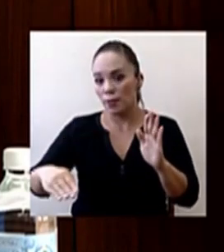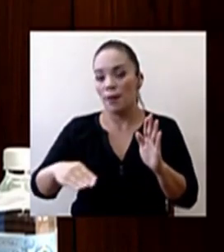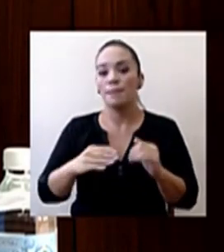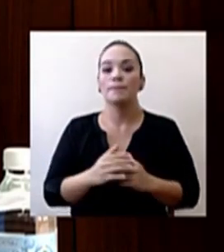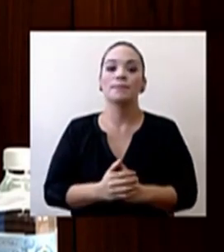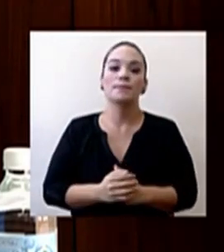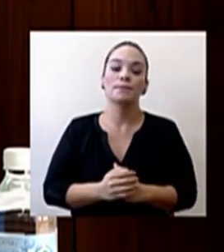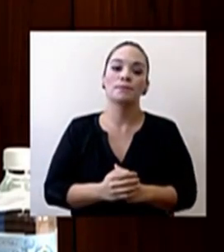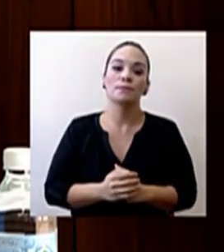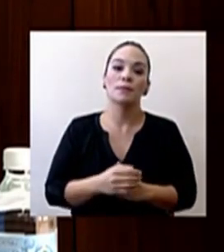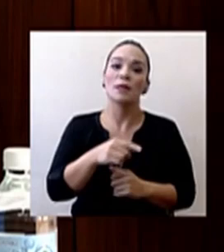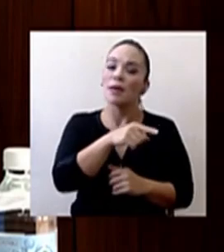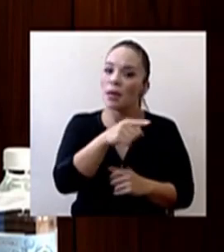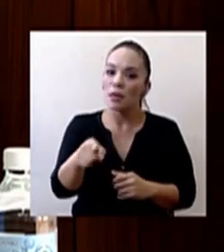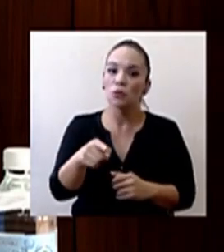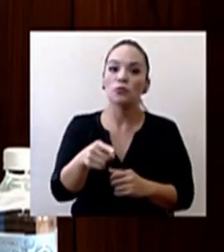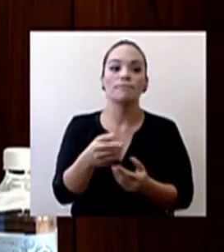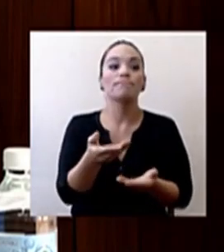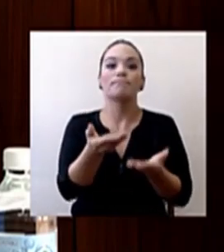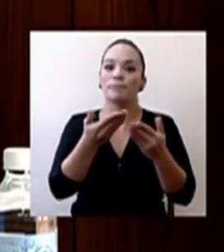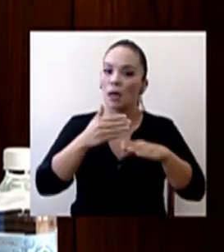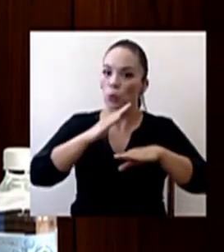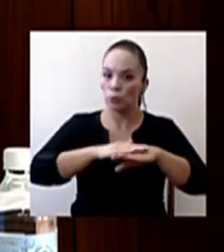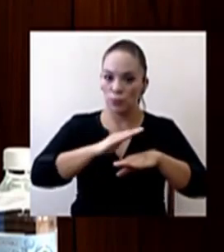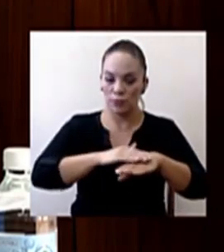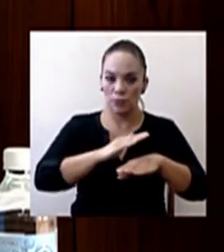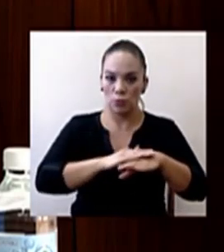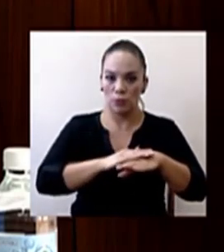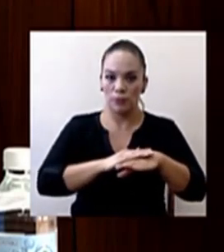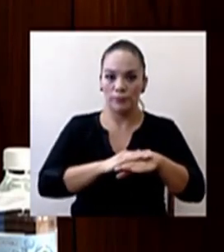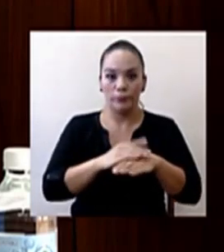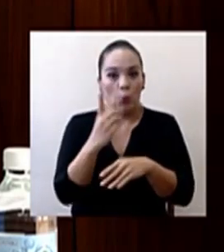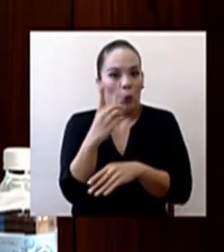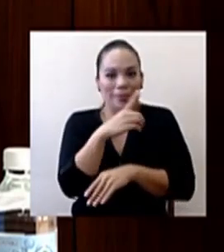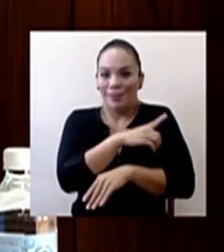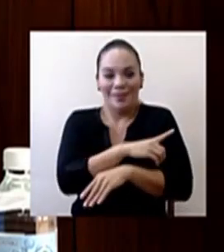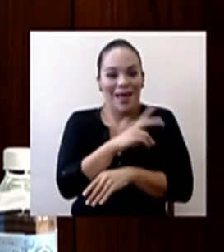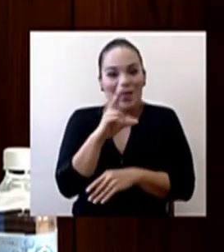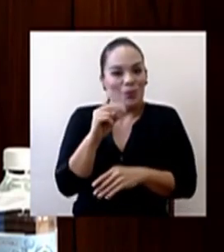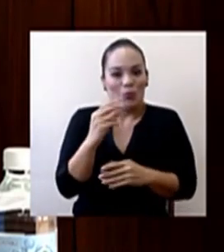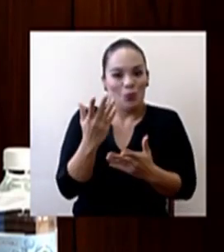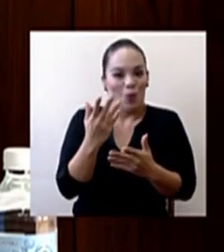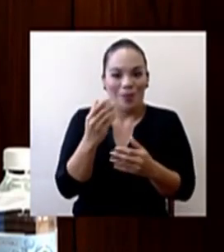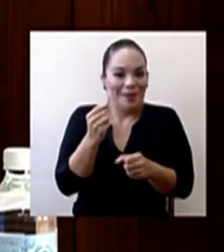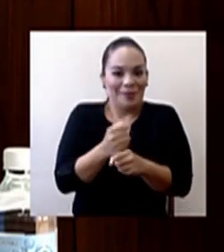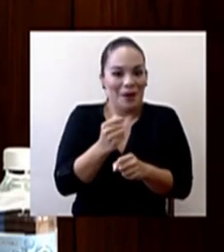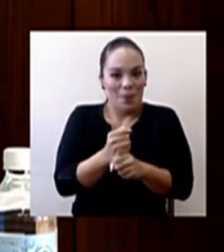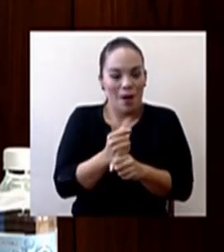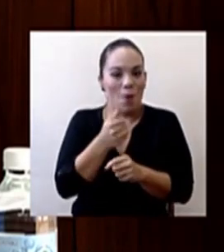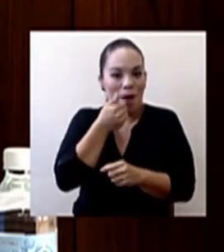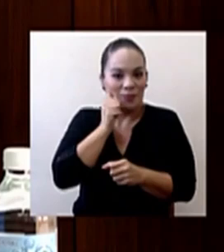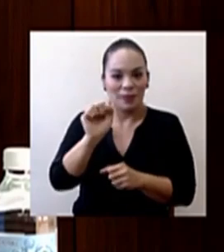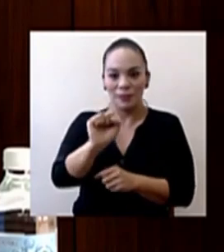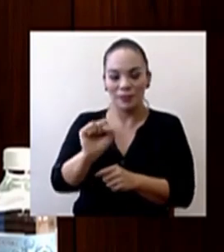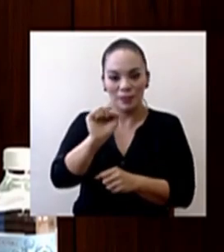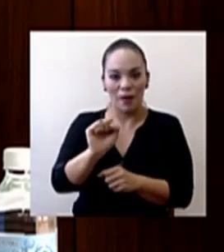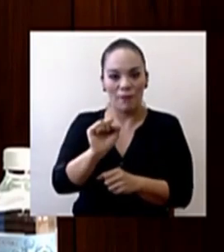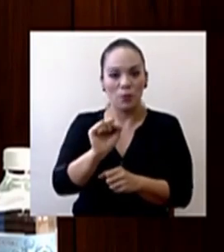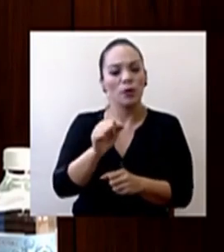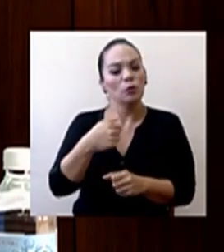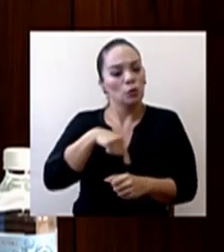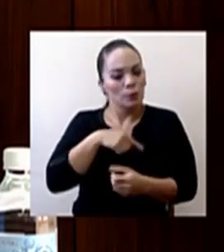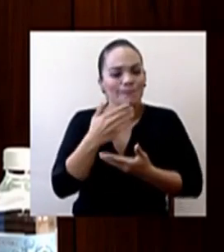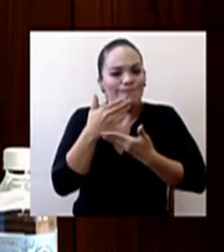República están hasta dándonos autorizaciones un día no hábil, que fue el día de ayer sábado, y por eso agradecemos